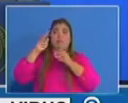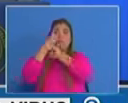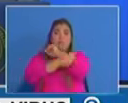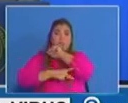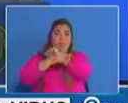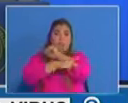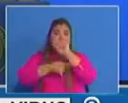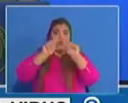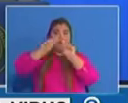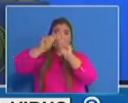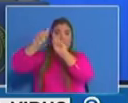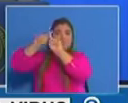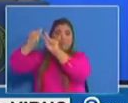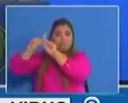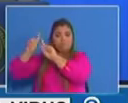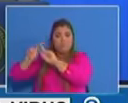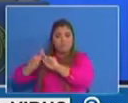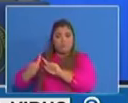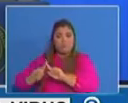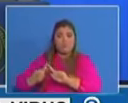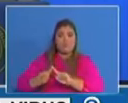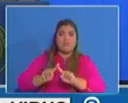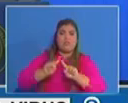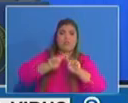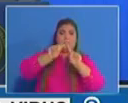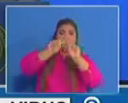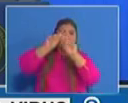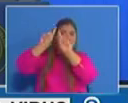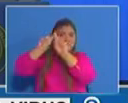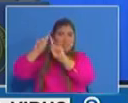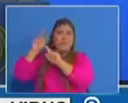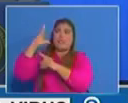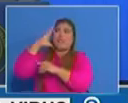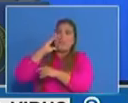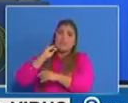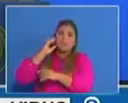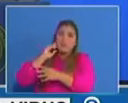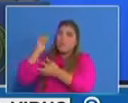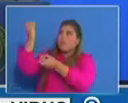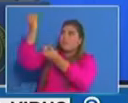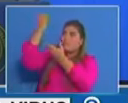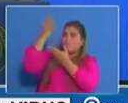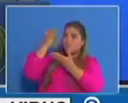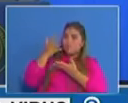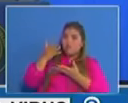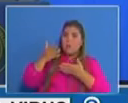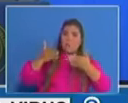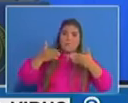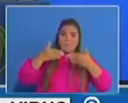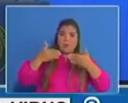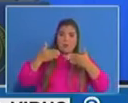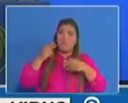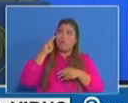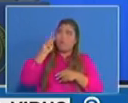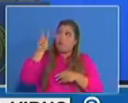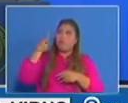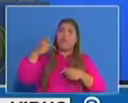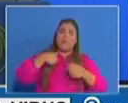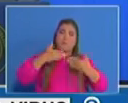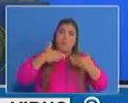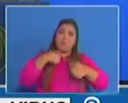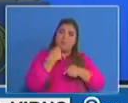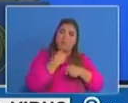es porque se conoce que las defunciones tienen un subregistro que es menor entonces lo que hicimos acá fue